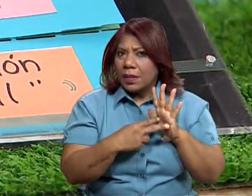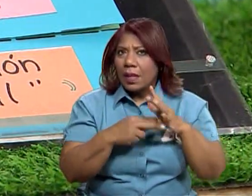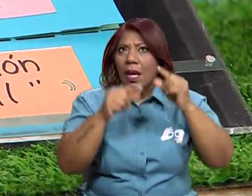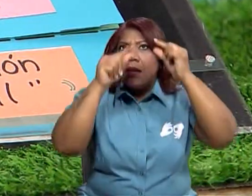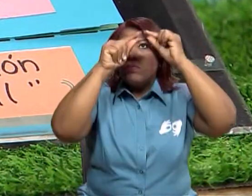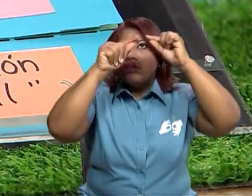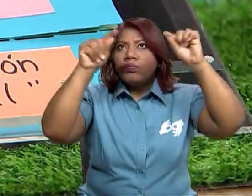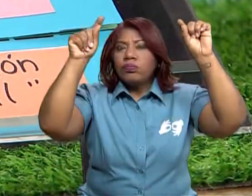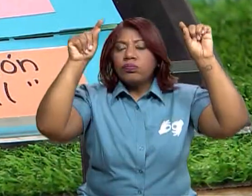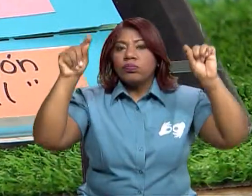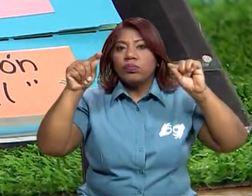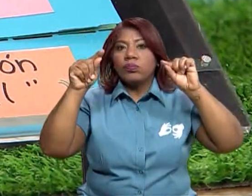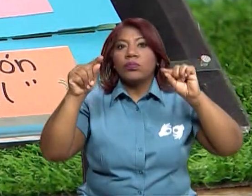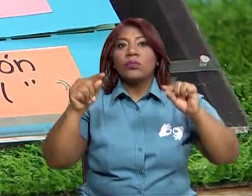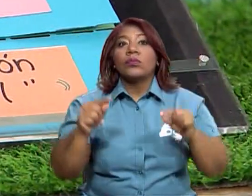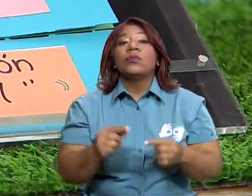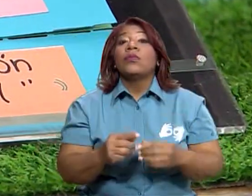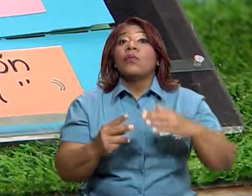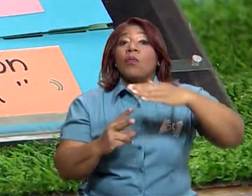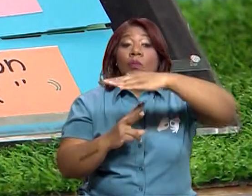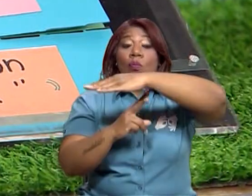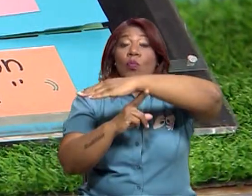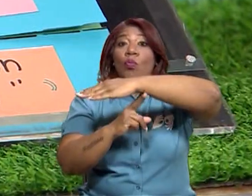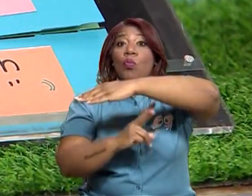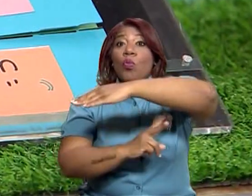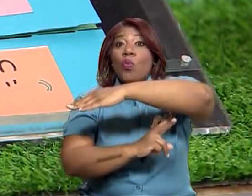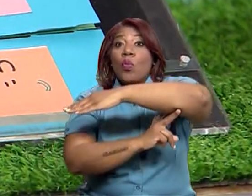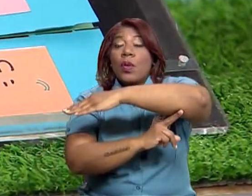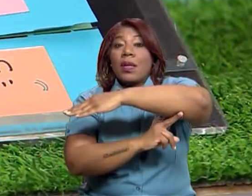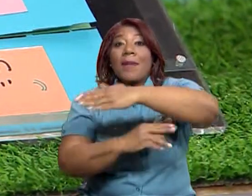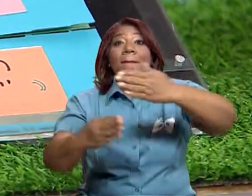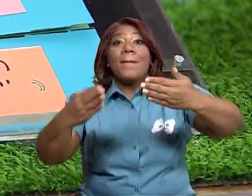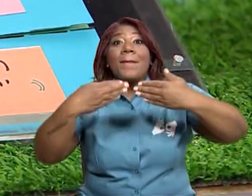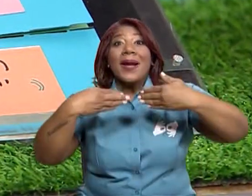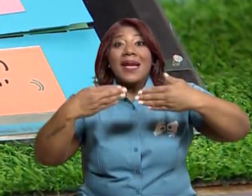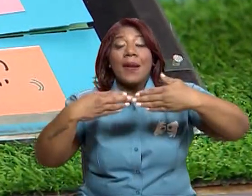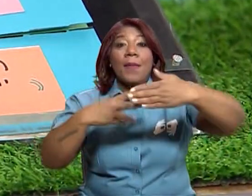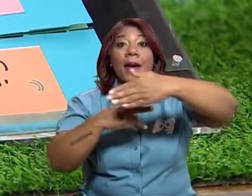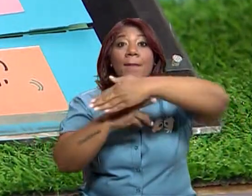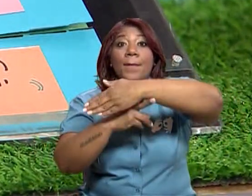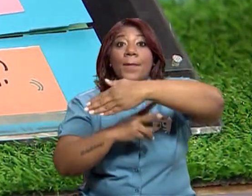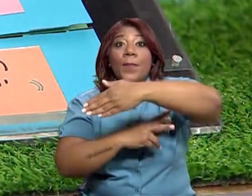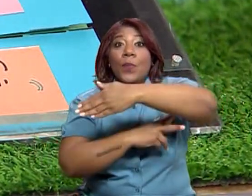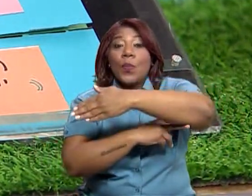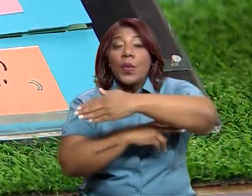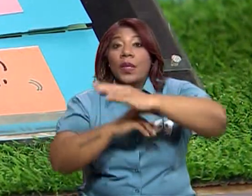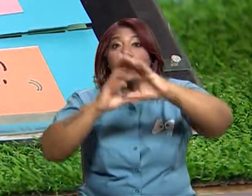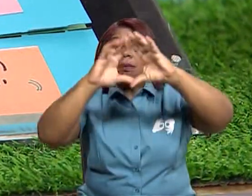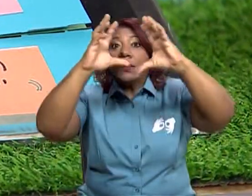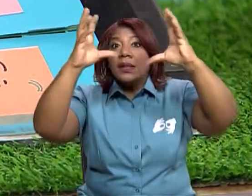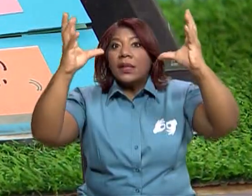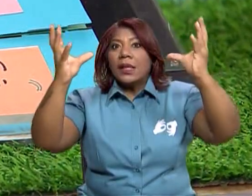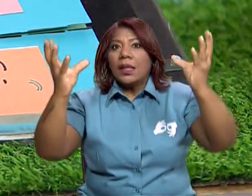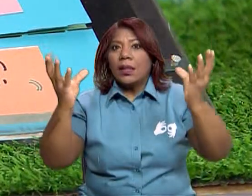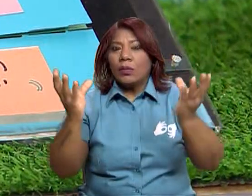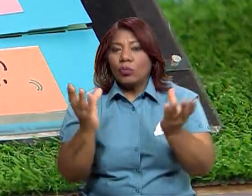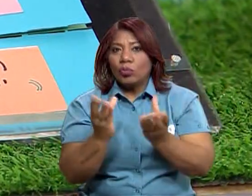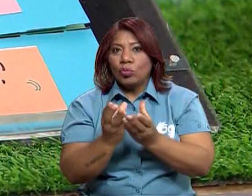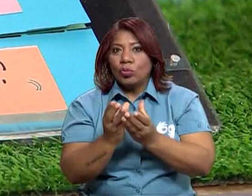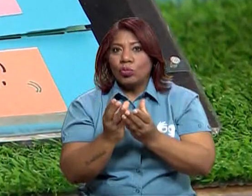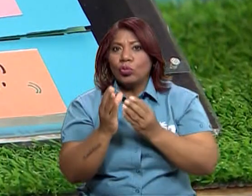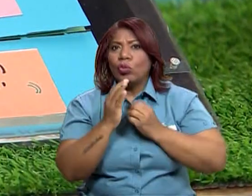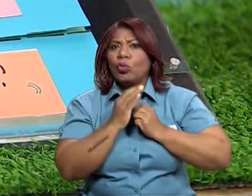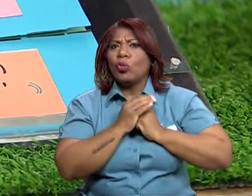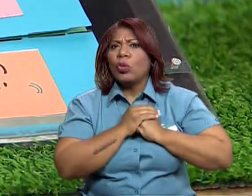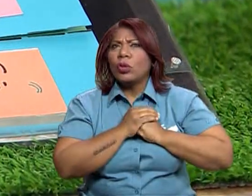Puente del mundo, corazón del universo. Los tres sentimientos que vas a sentir, a leer, ¿verdad?